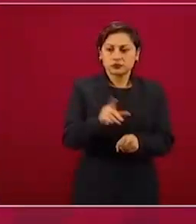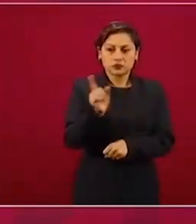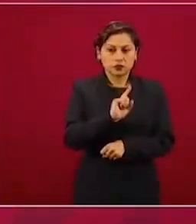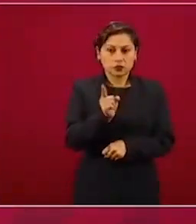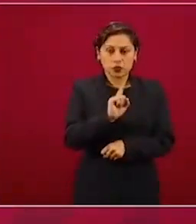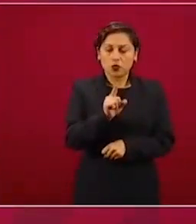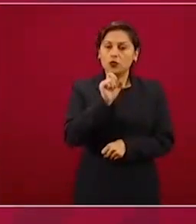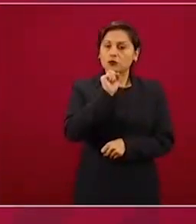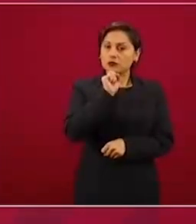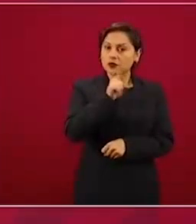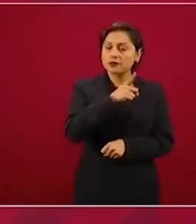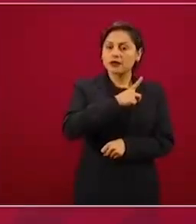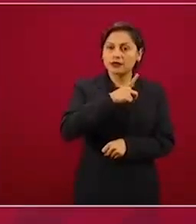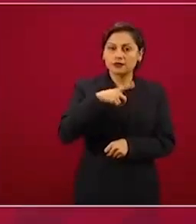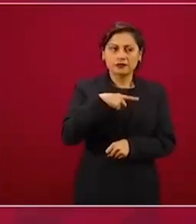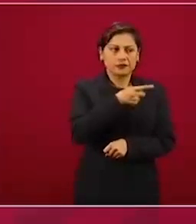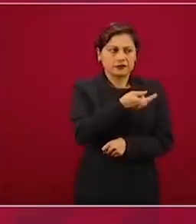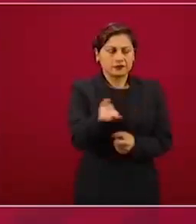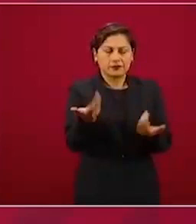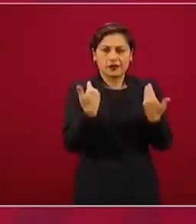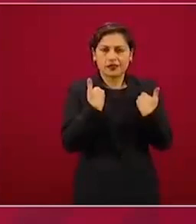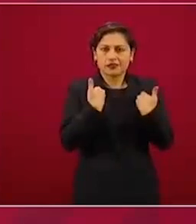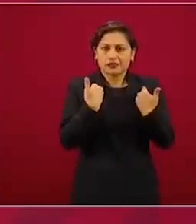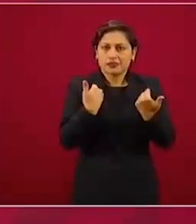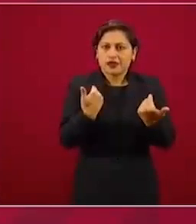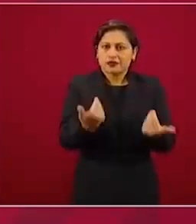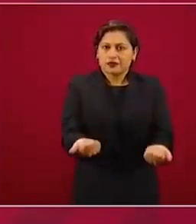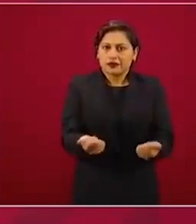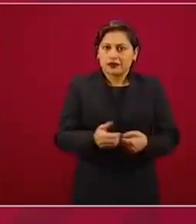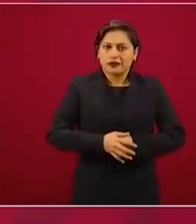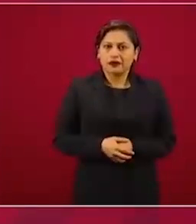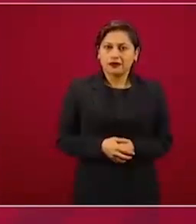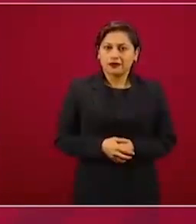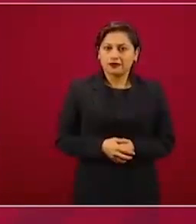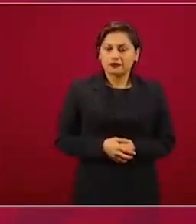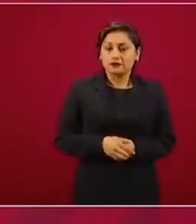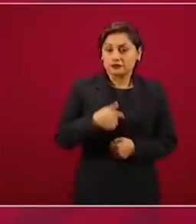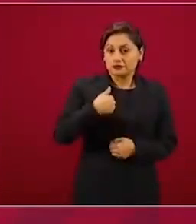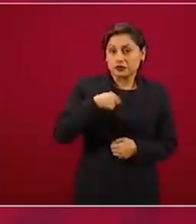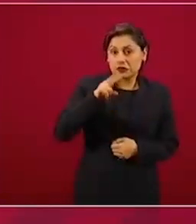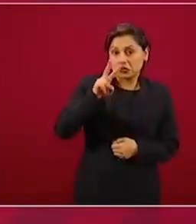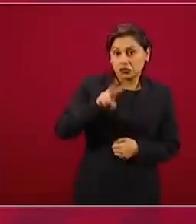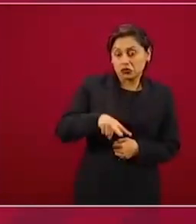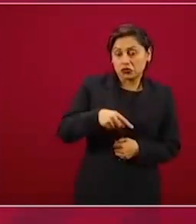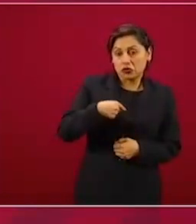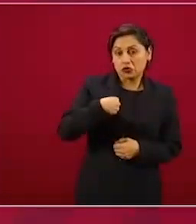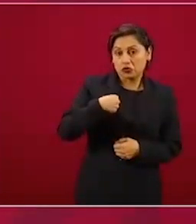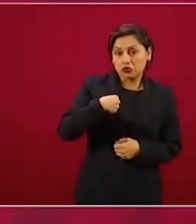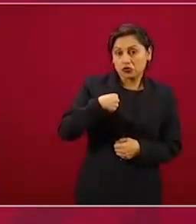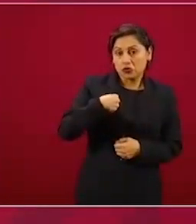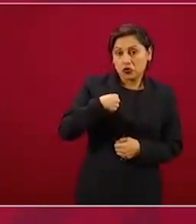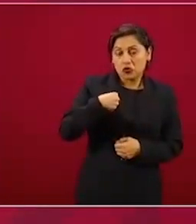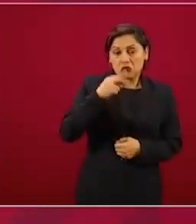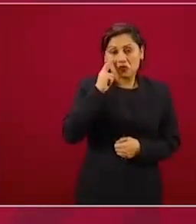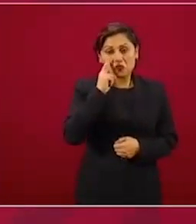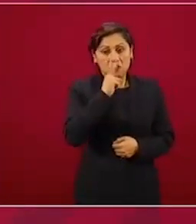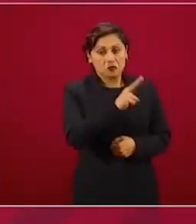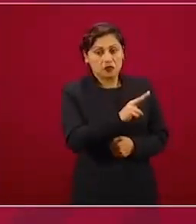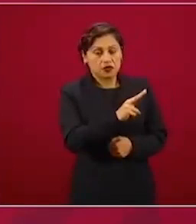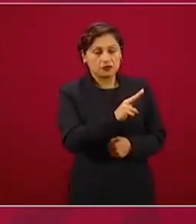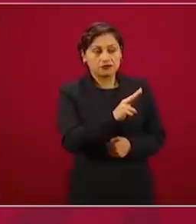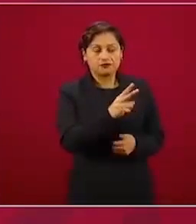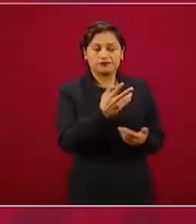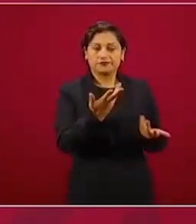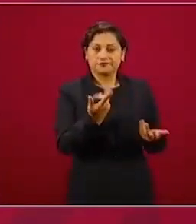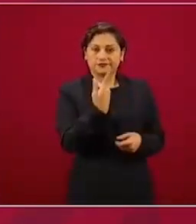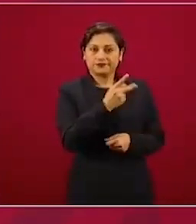Eso no lo veo bien. Desde luego respeto las decisiones del Poder